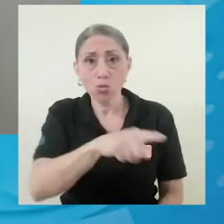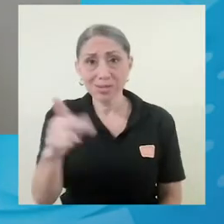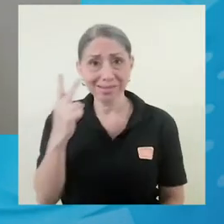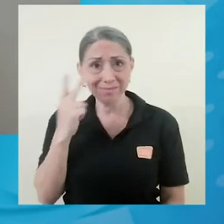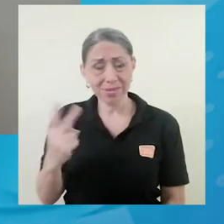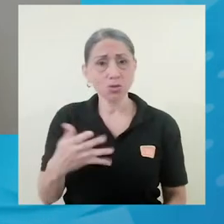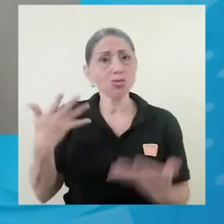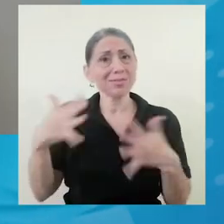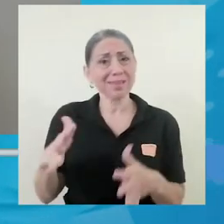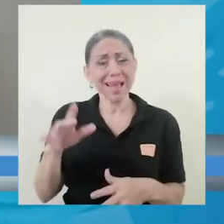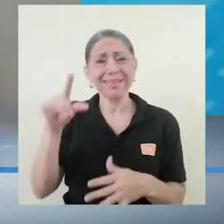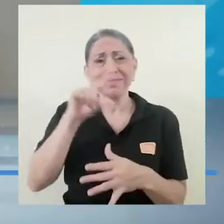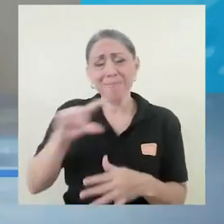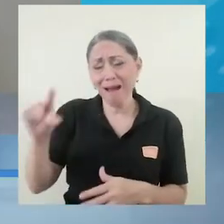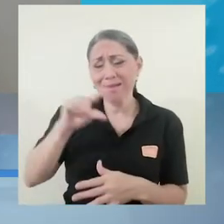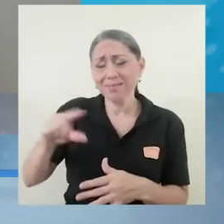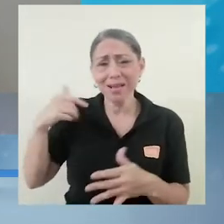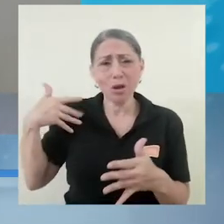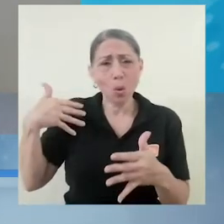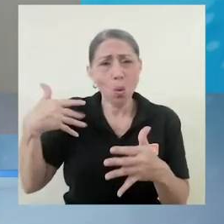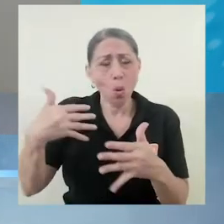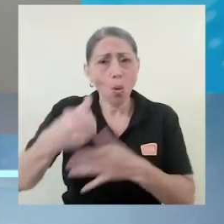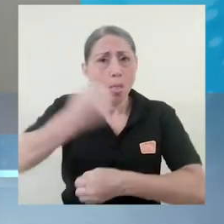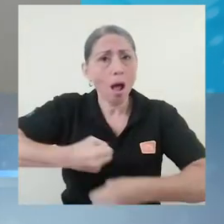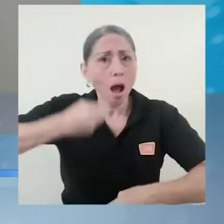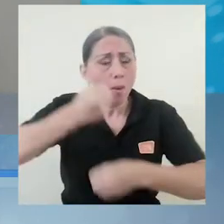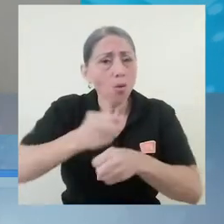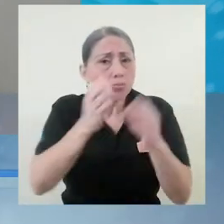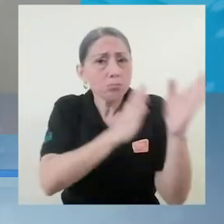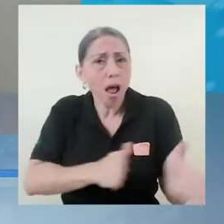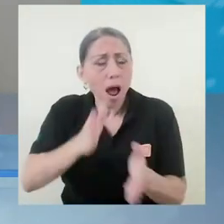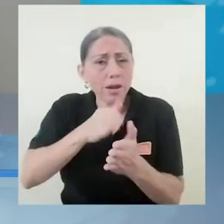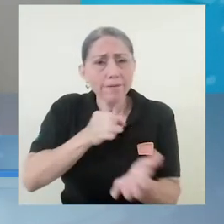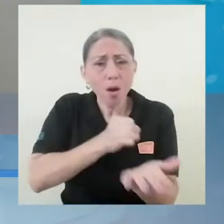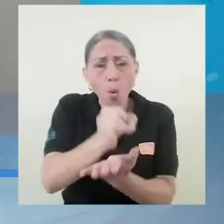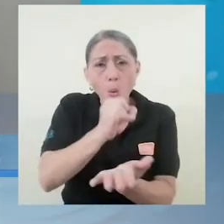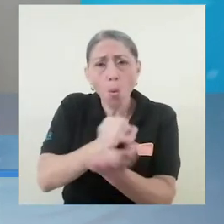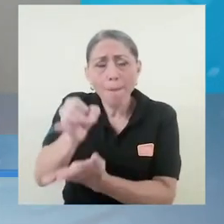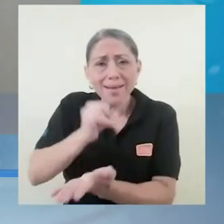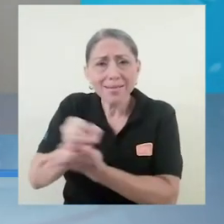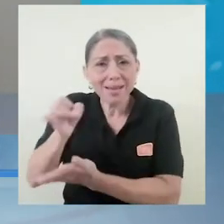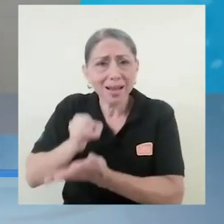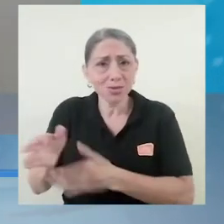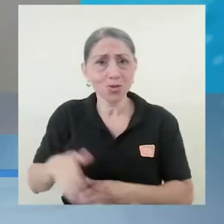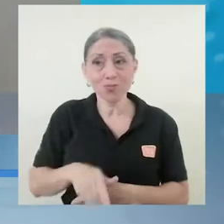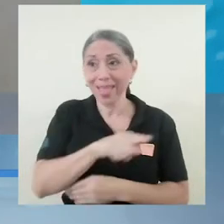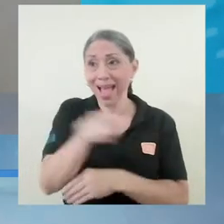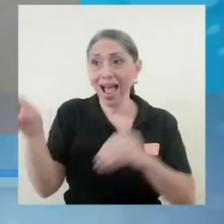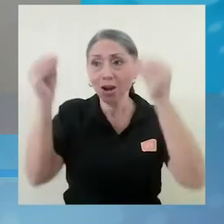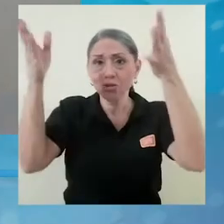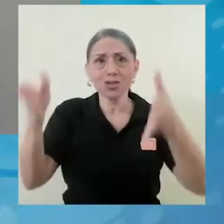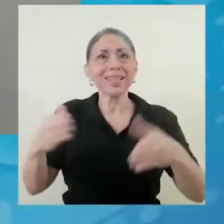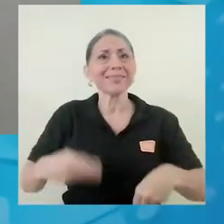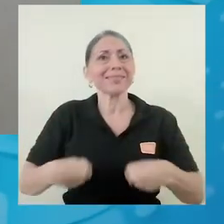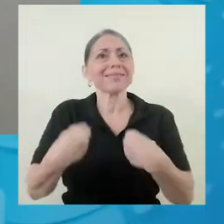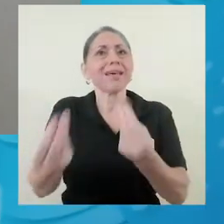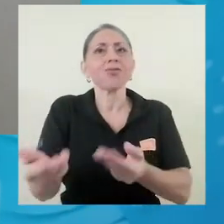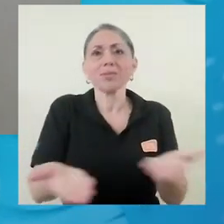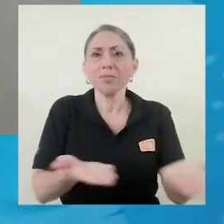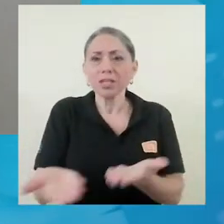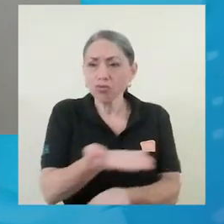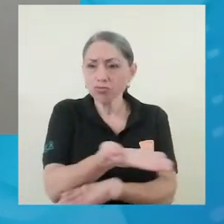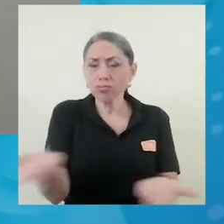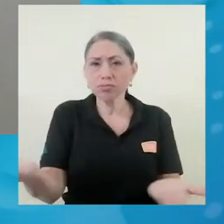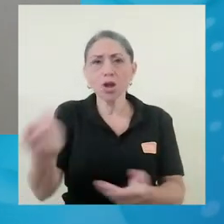donde todas las semanas en un trabajo muy planificado y de mucha investigación, se les ha puesto al servicio al personal docente. ¿Cuál es nuestro